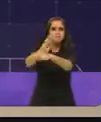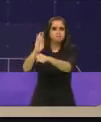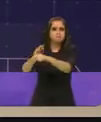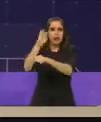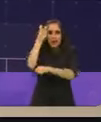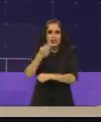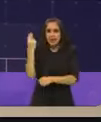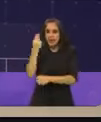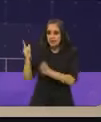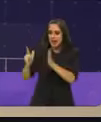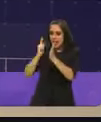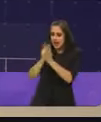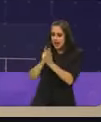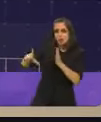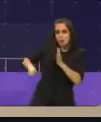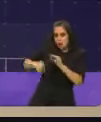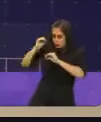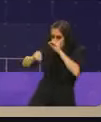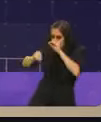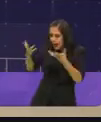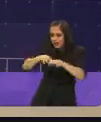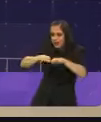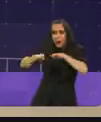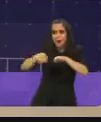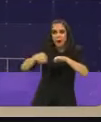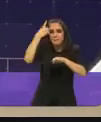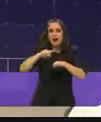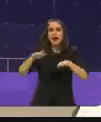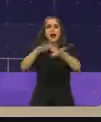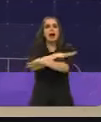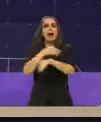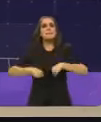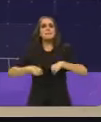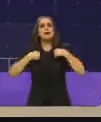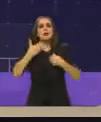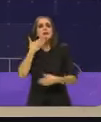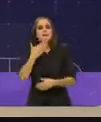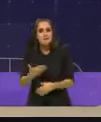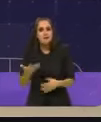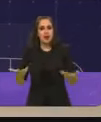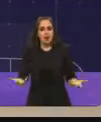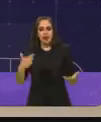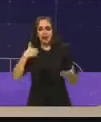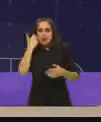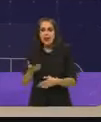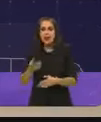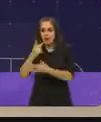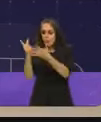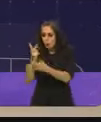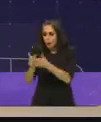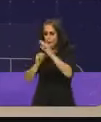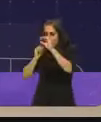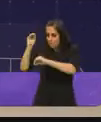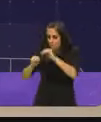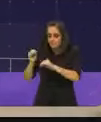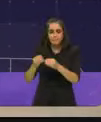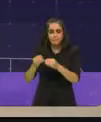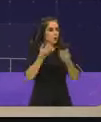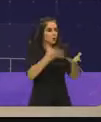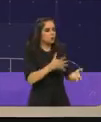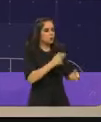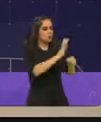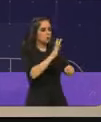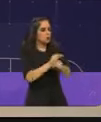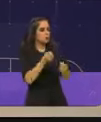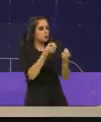política que nos lleve a otro estadio. ¿Y saben qué? Con programas sociales no se va a poder nada más. Por eso